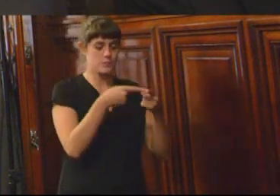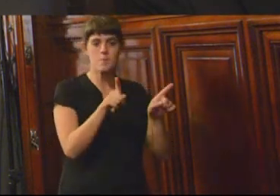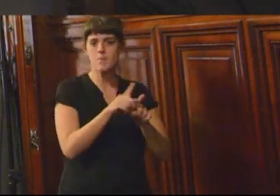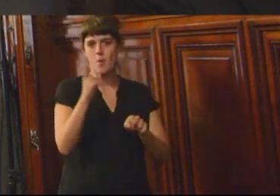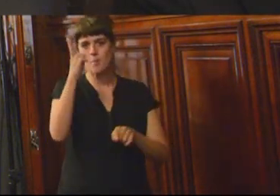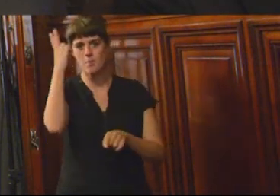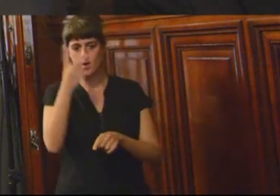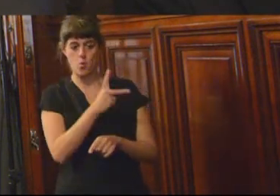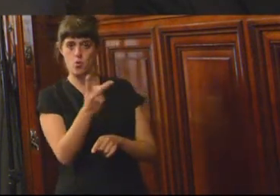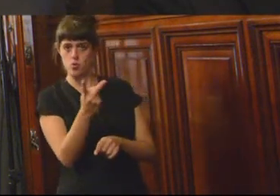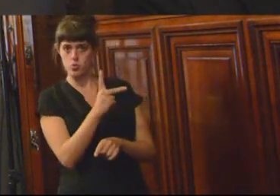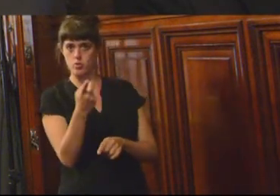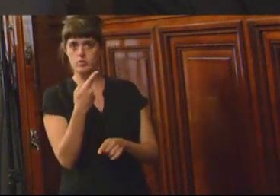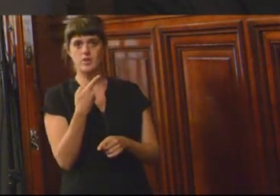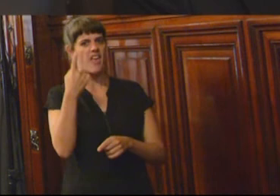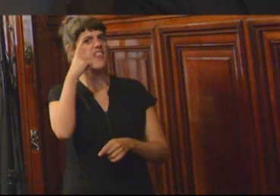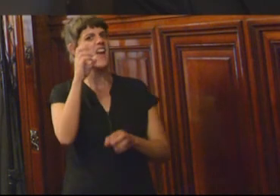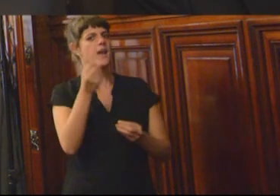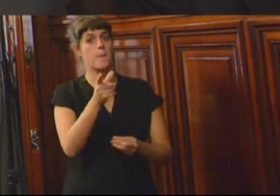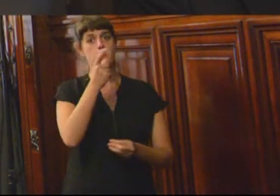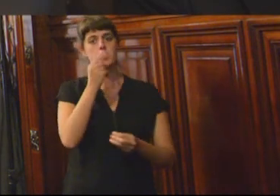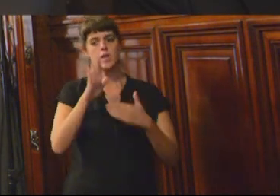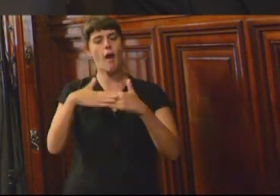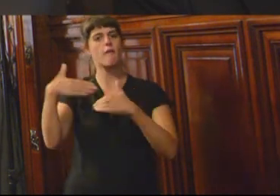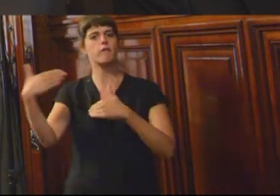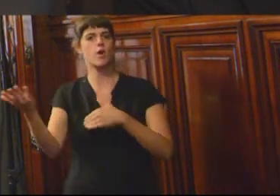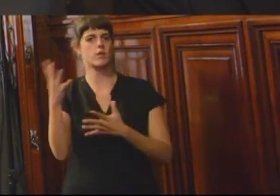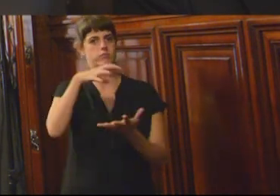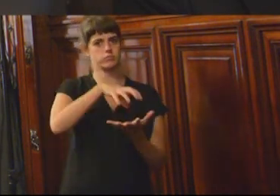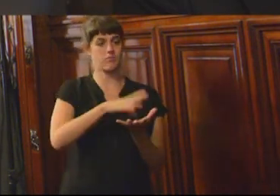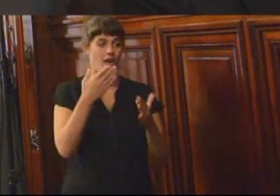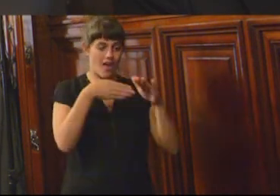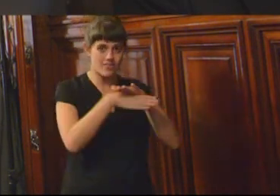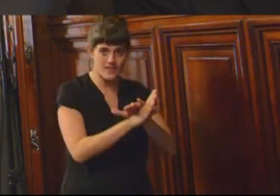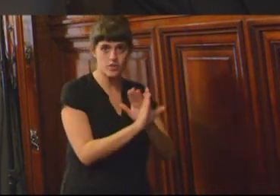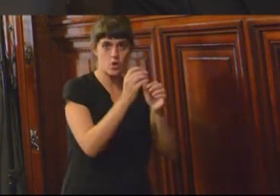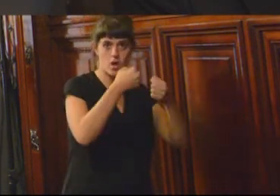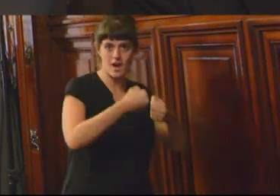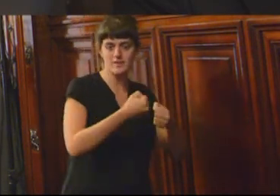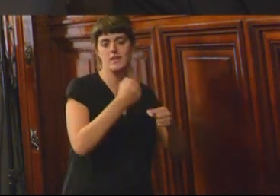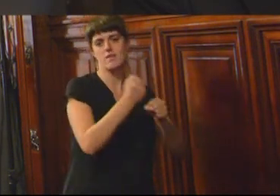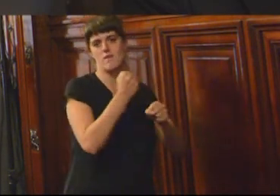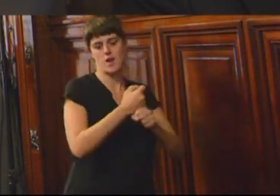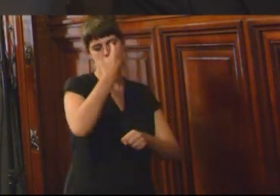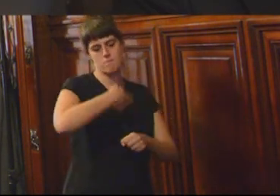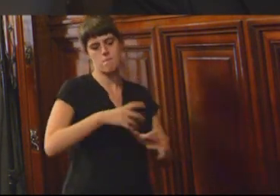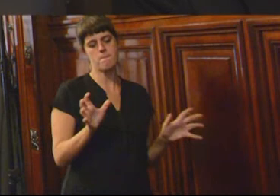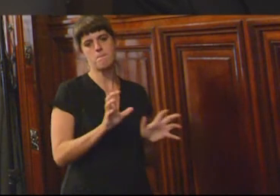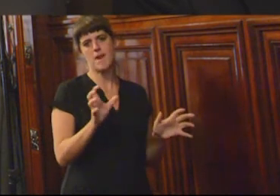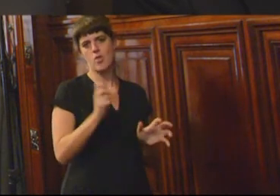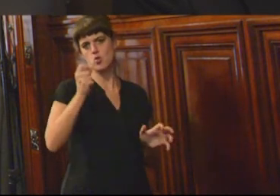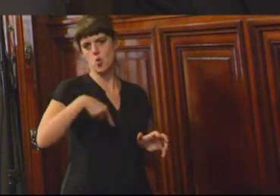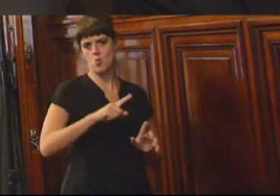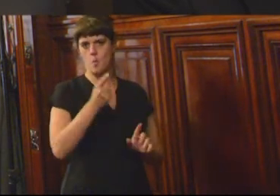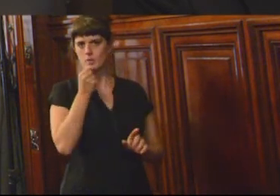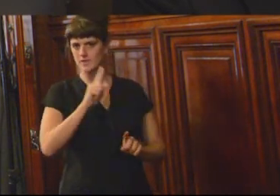policía fuera de las unidades, agentes civiles dentro de las unidades, y eso ha cambiado y ha modificado el clima que se